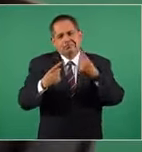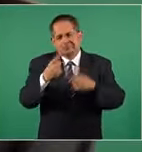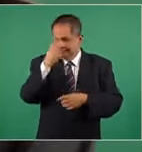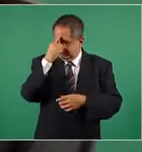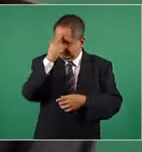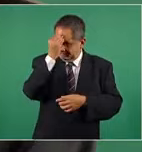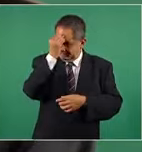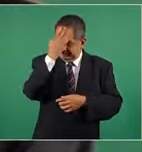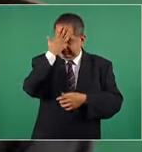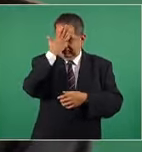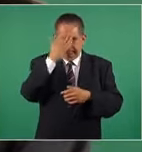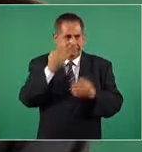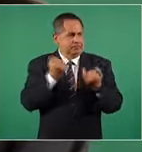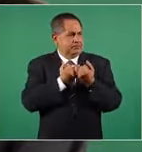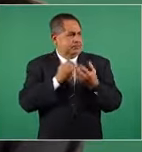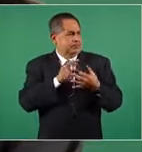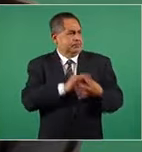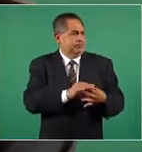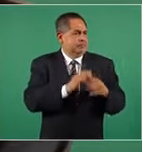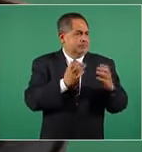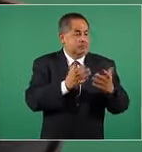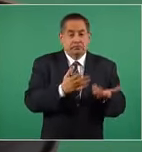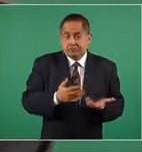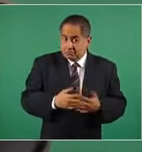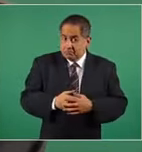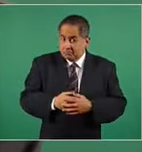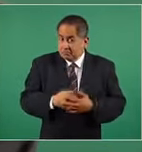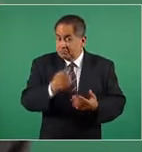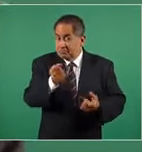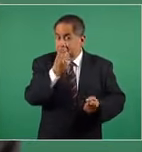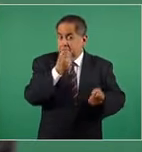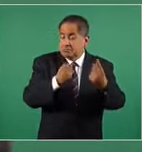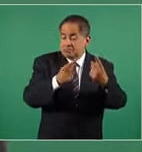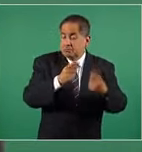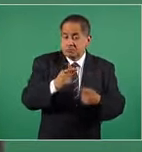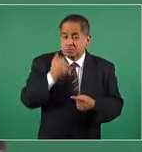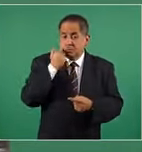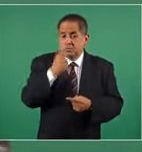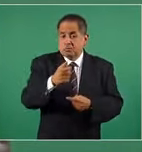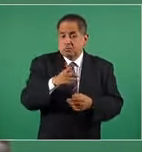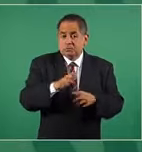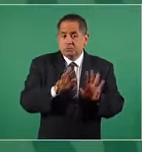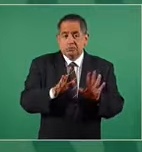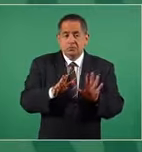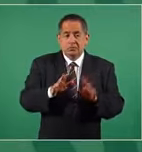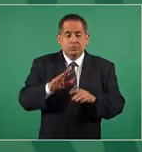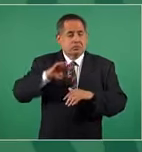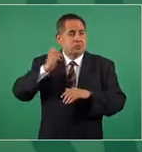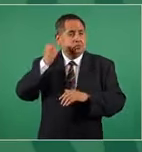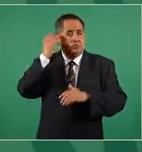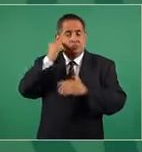conservador. Hay quienes no quieren ver las mañaneras,